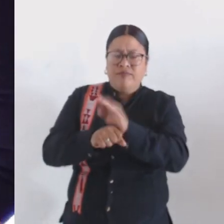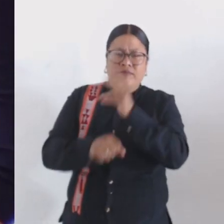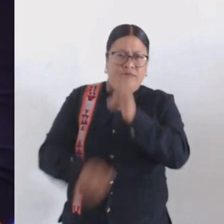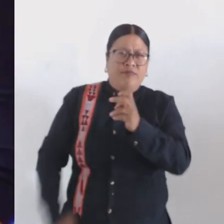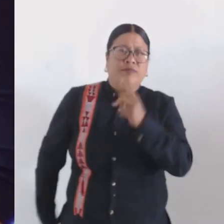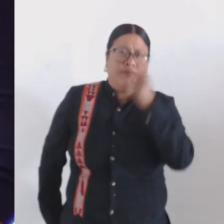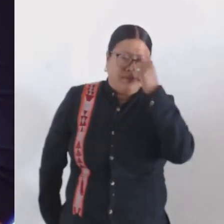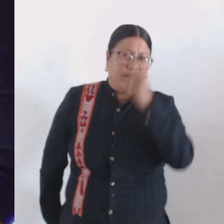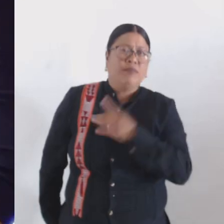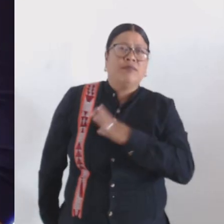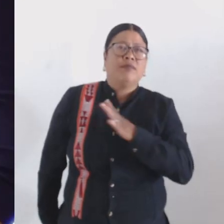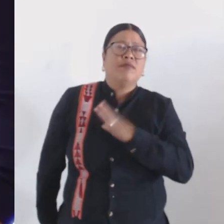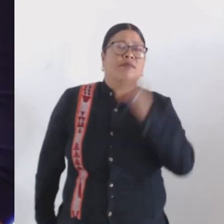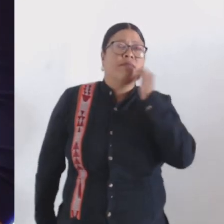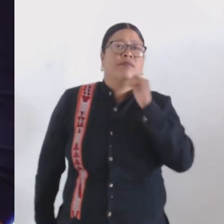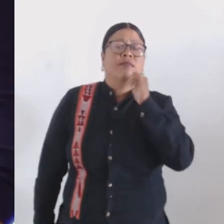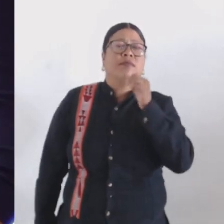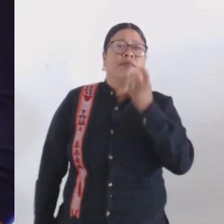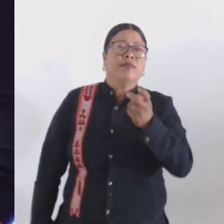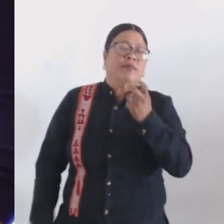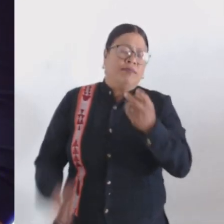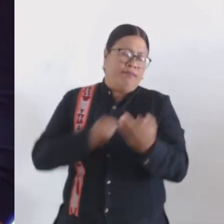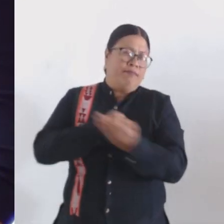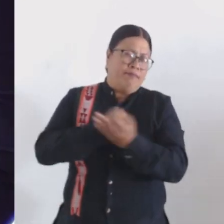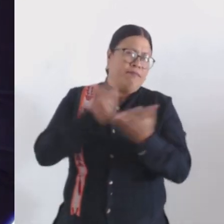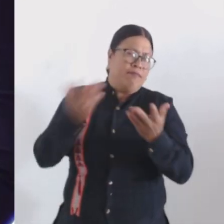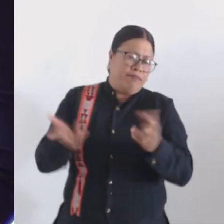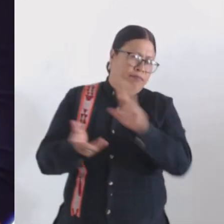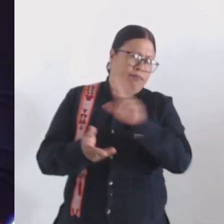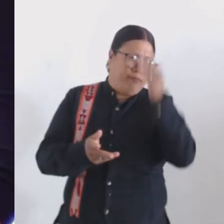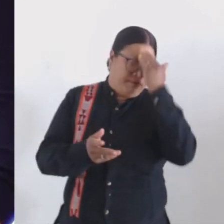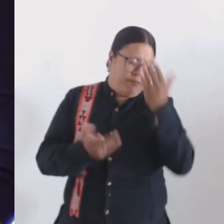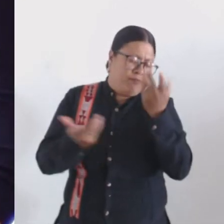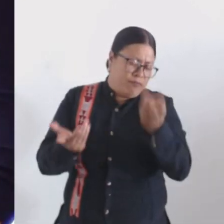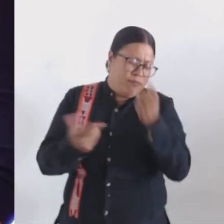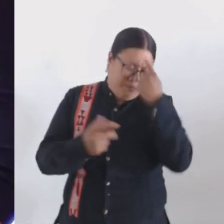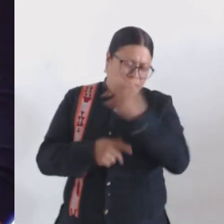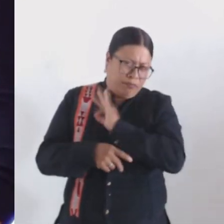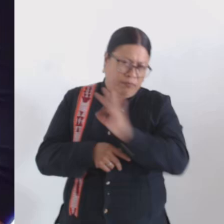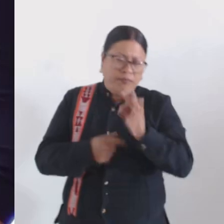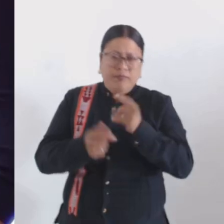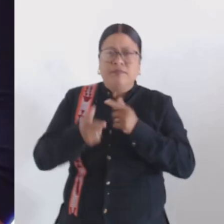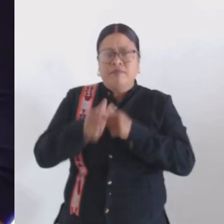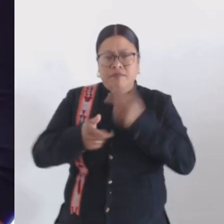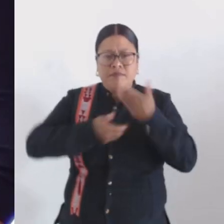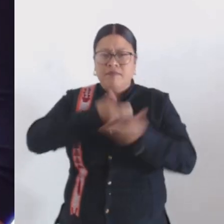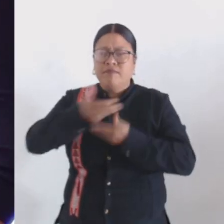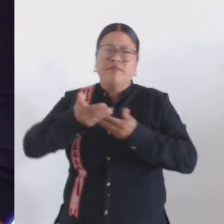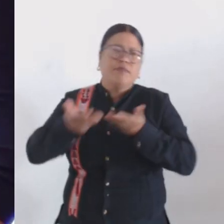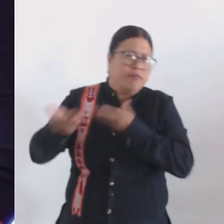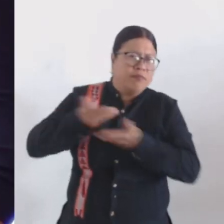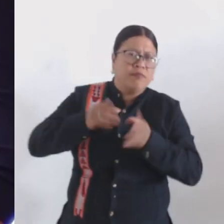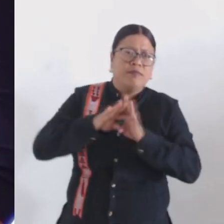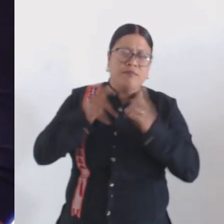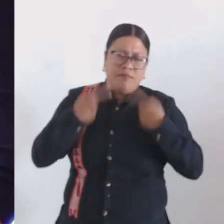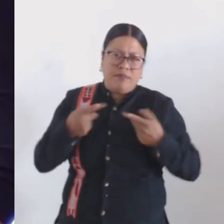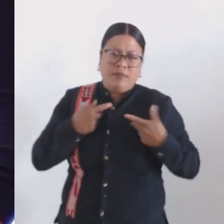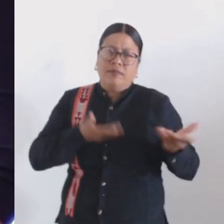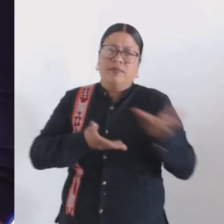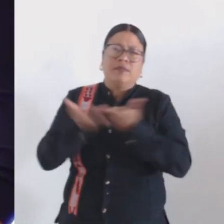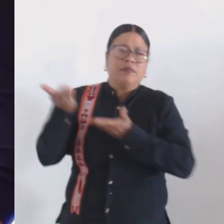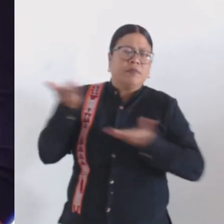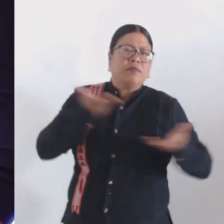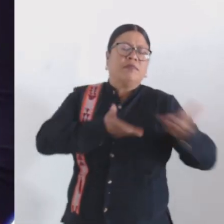obtener como siempre ese beneficio y reconocimiento que nos permita seguir conviviendo como ciudadanía en un